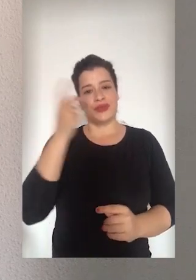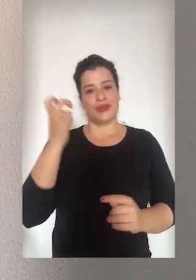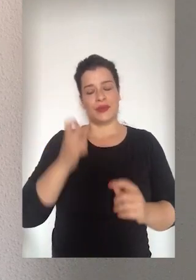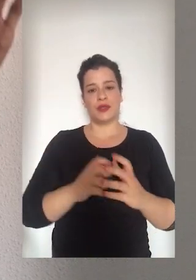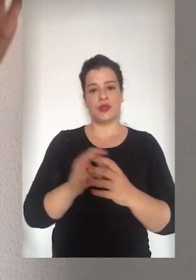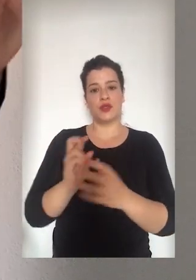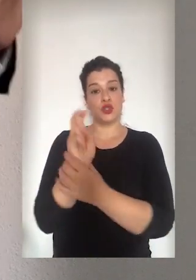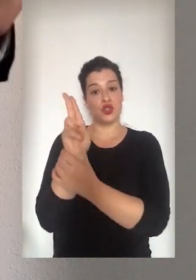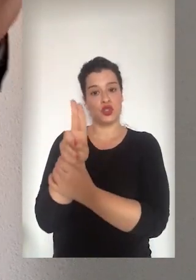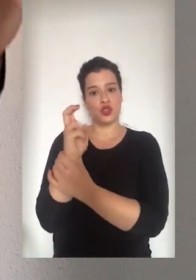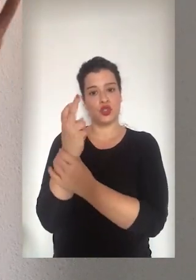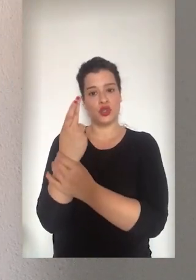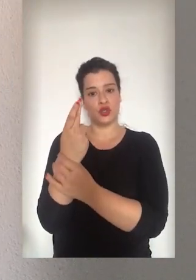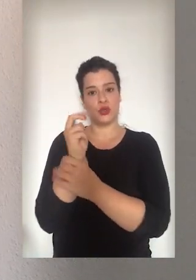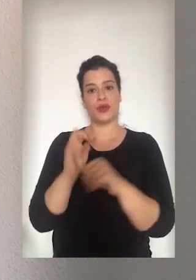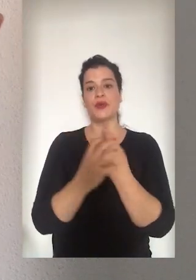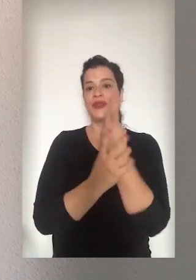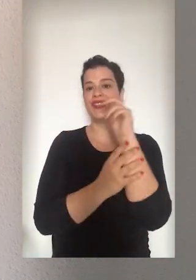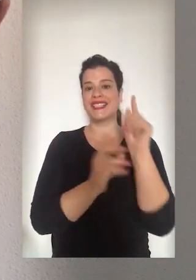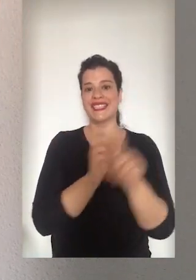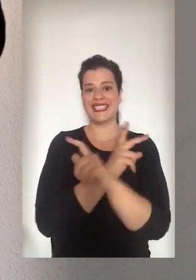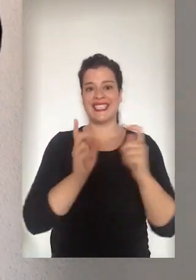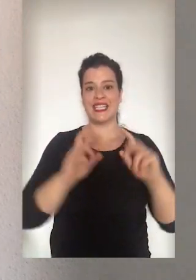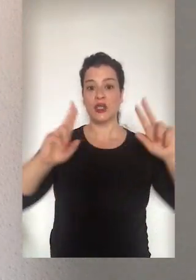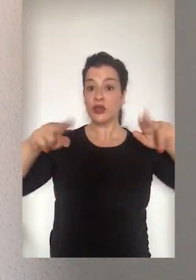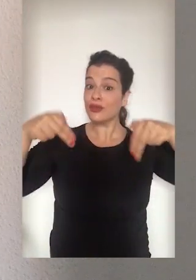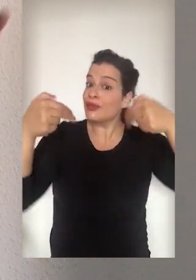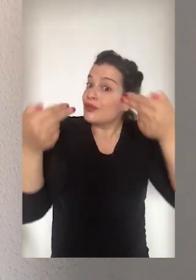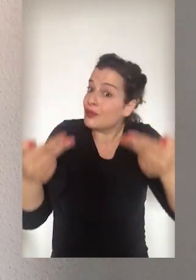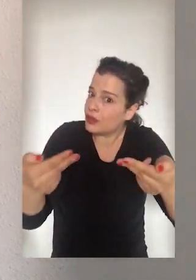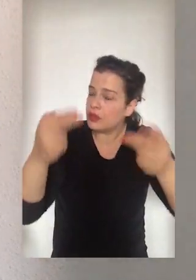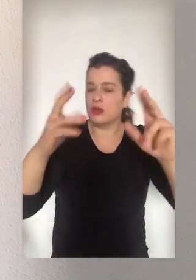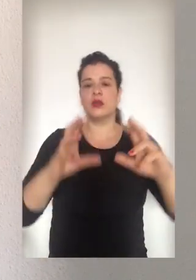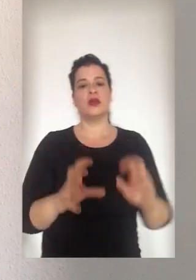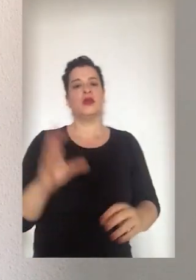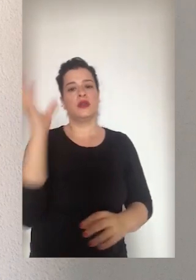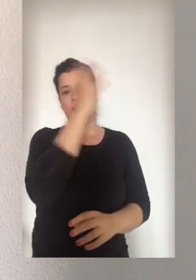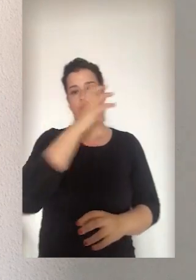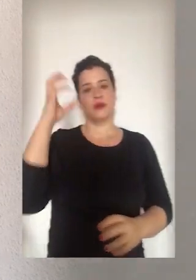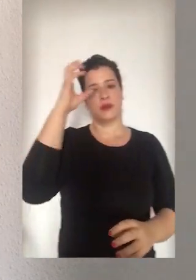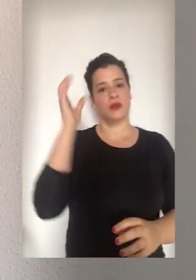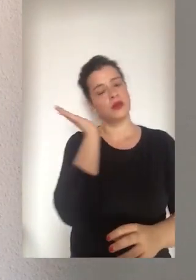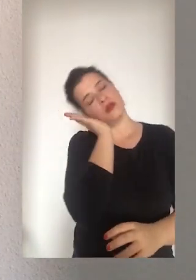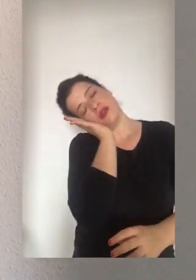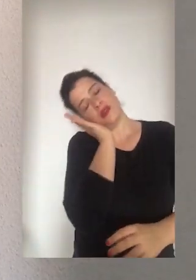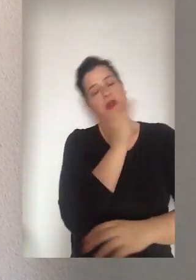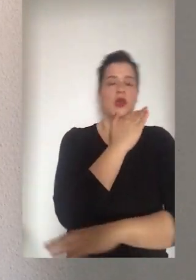y... Bueno, esto es lo que pensamos a día de hoy, porque es probable que mañana, bueno, hayamos cambiado de opinión. Muchas gracias.